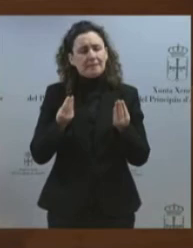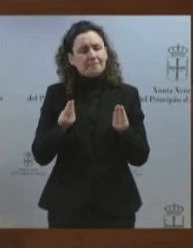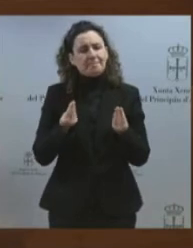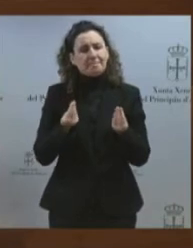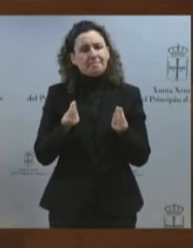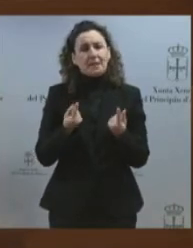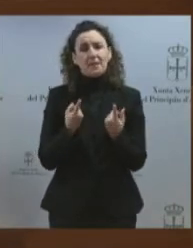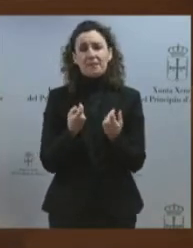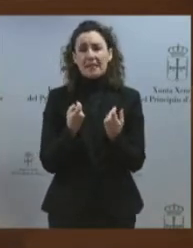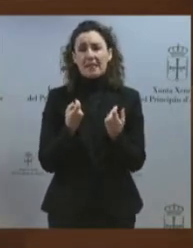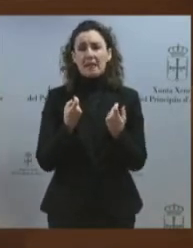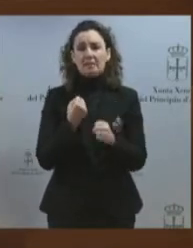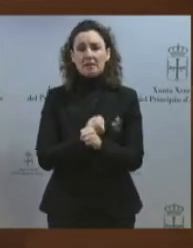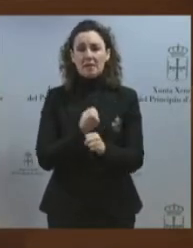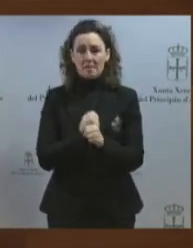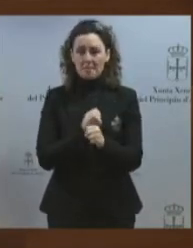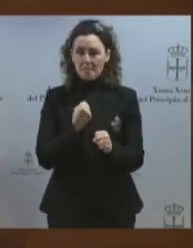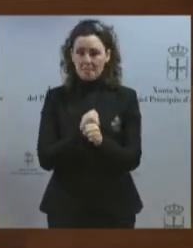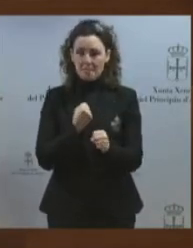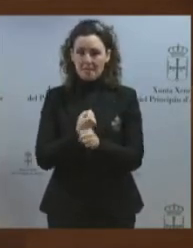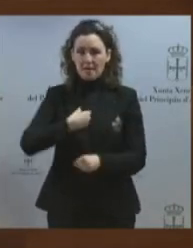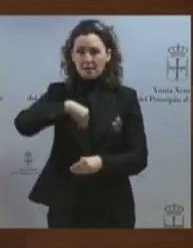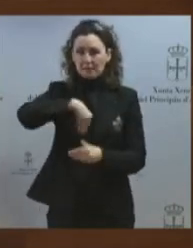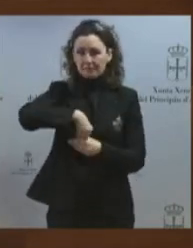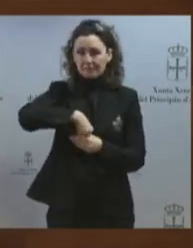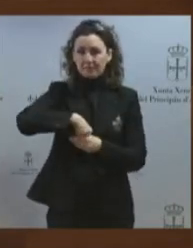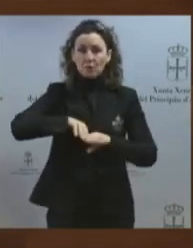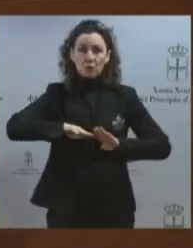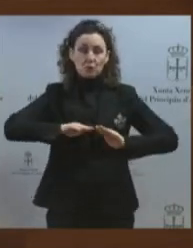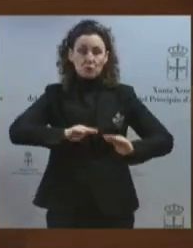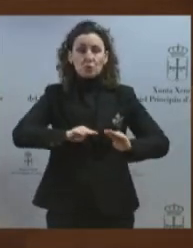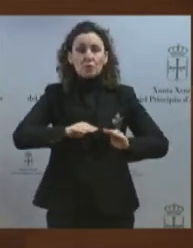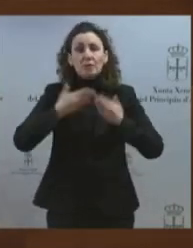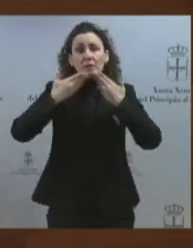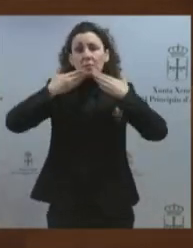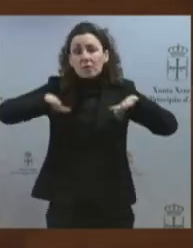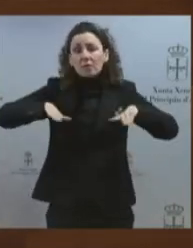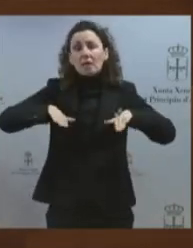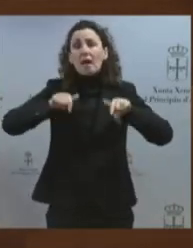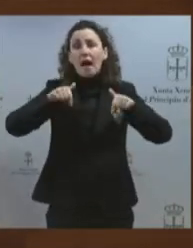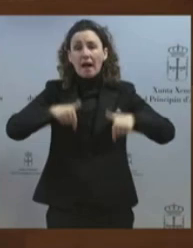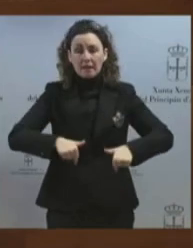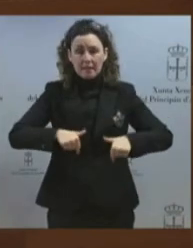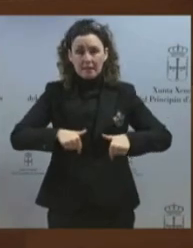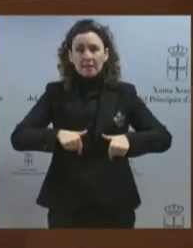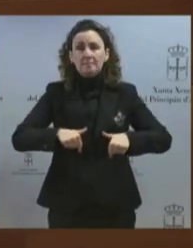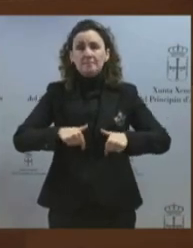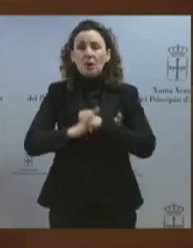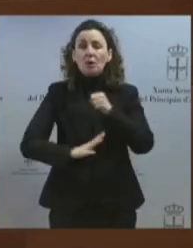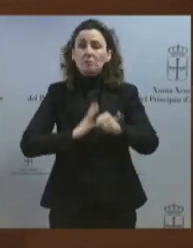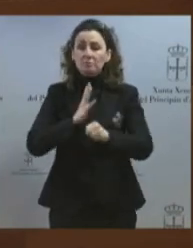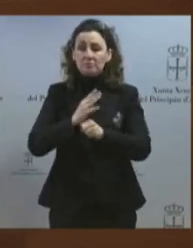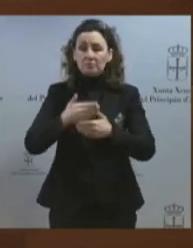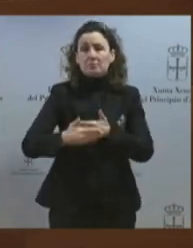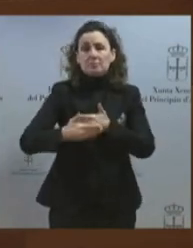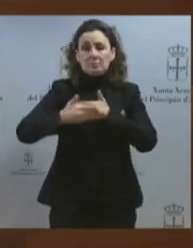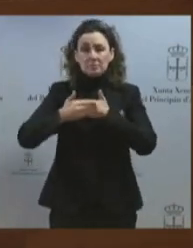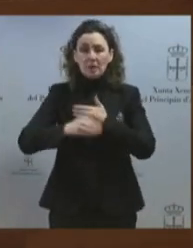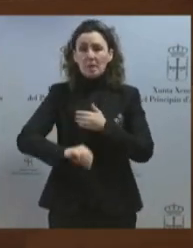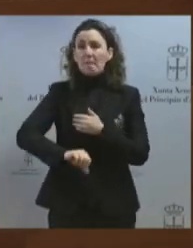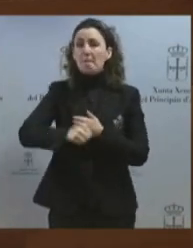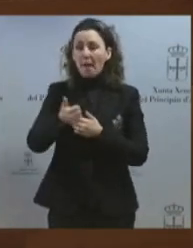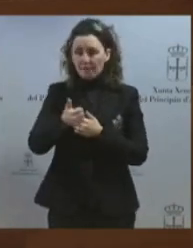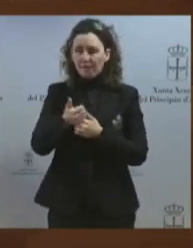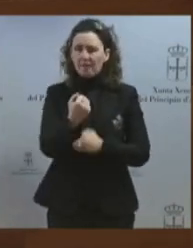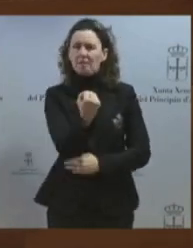contenido, a pesar de haber sido aprobada en la legislatura anterior con un amplio apoyo de esta Cámara. Por